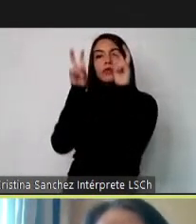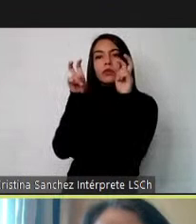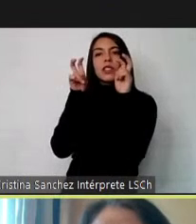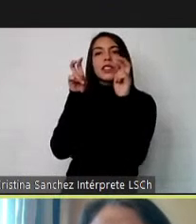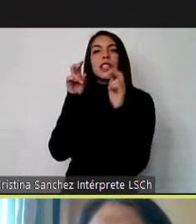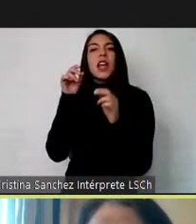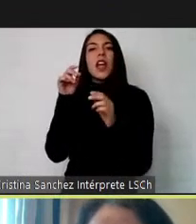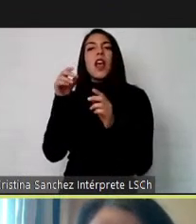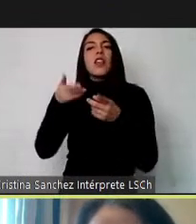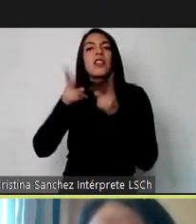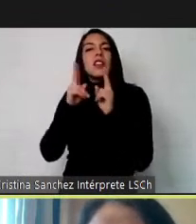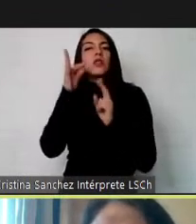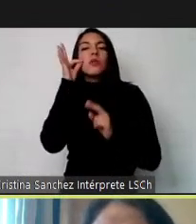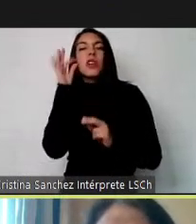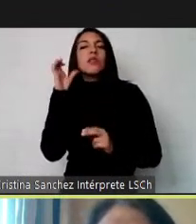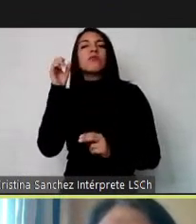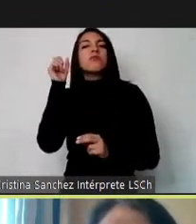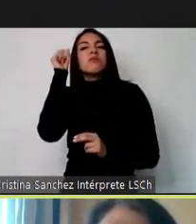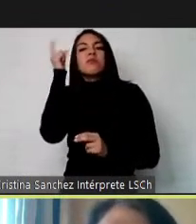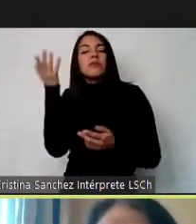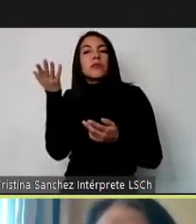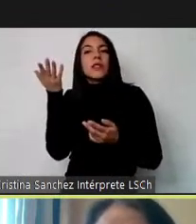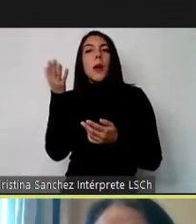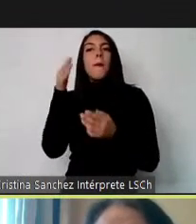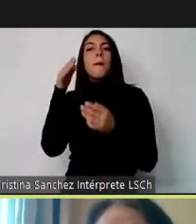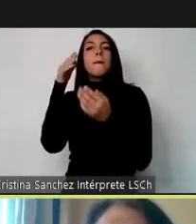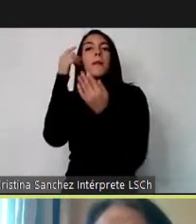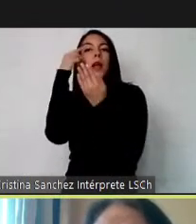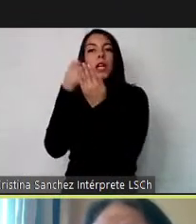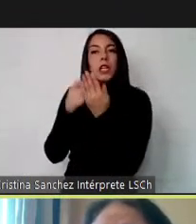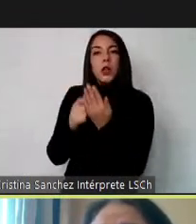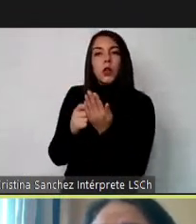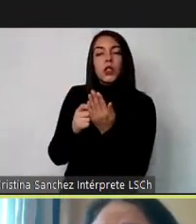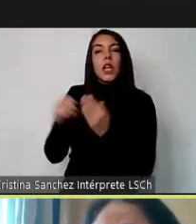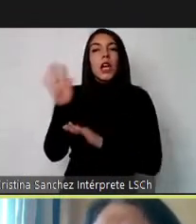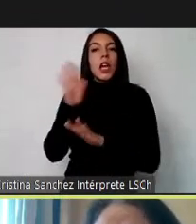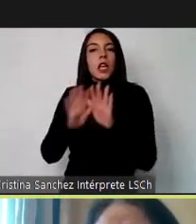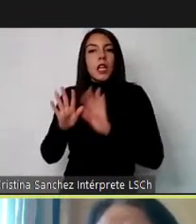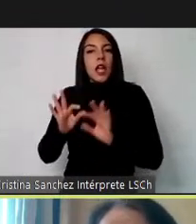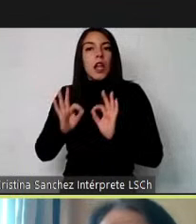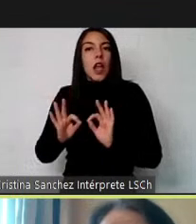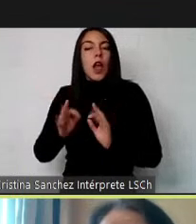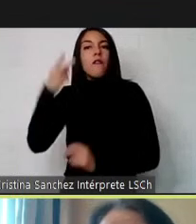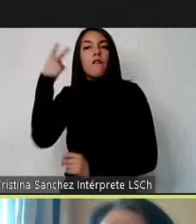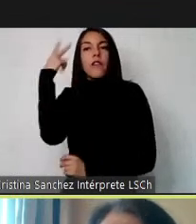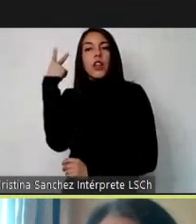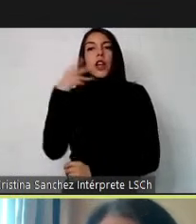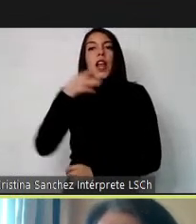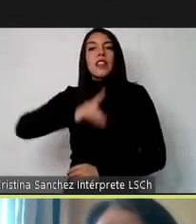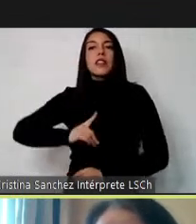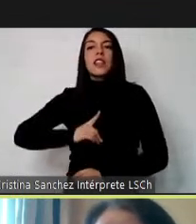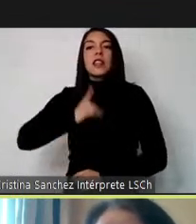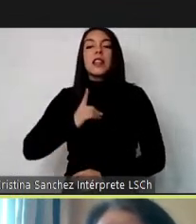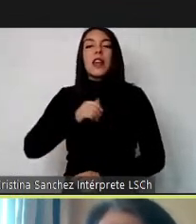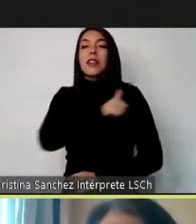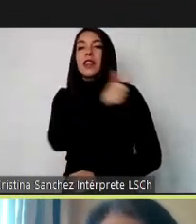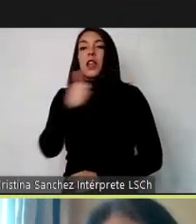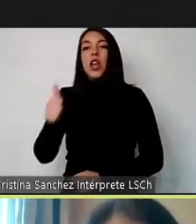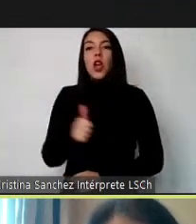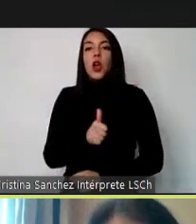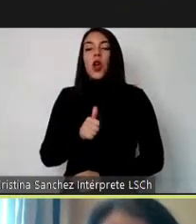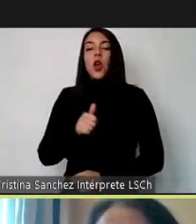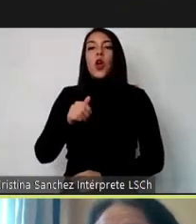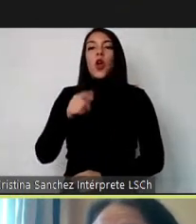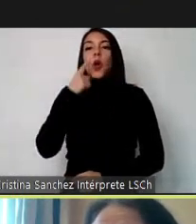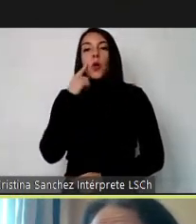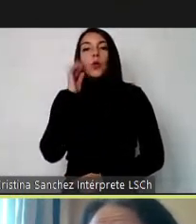para poder reconocer, garantizar y valorar la dignidad de todos, todas y todes en la